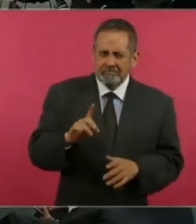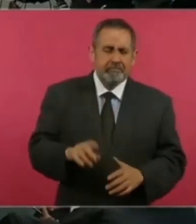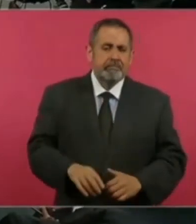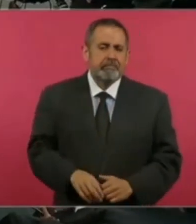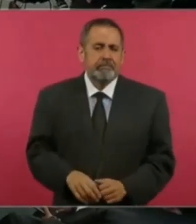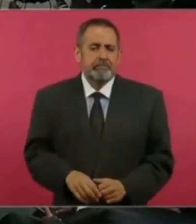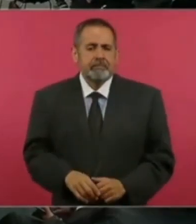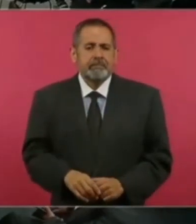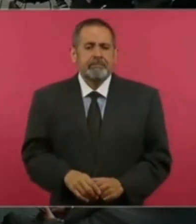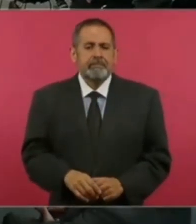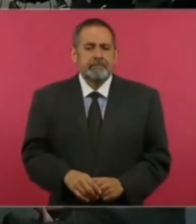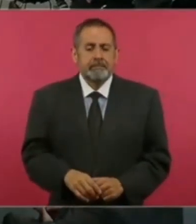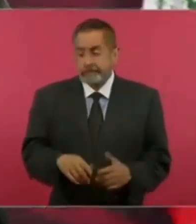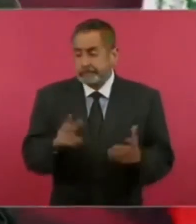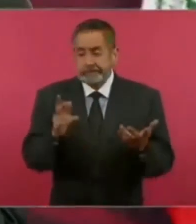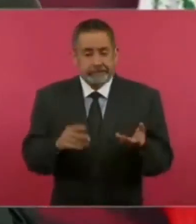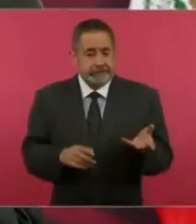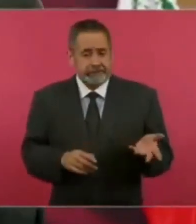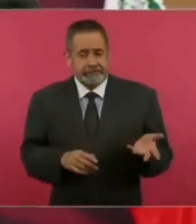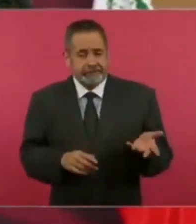sí pero